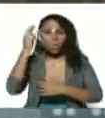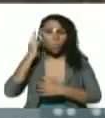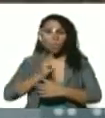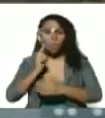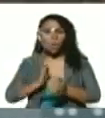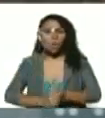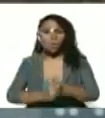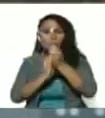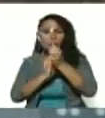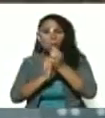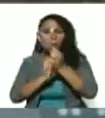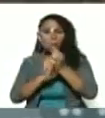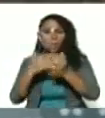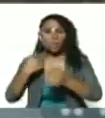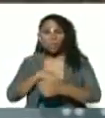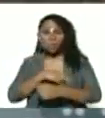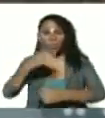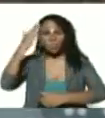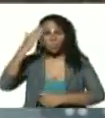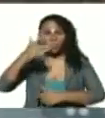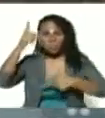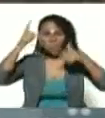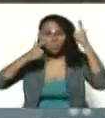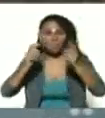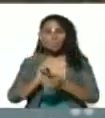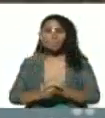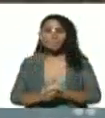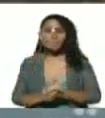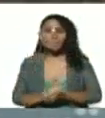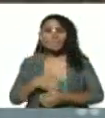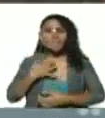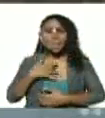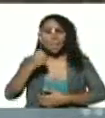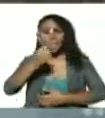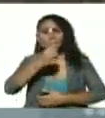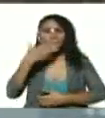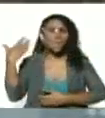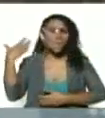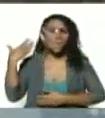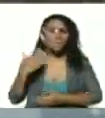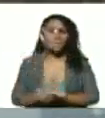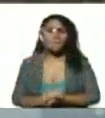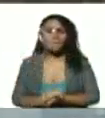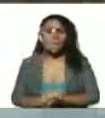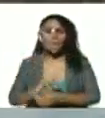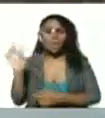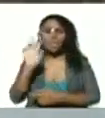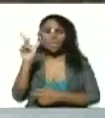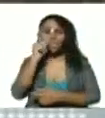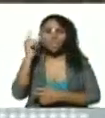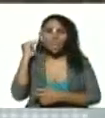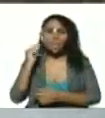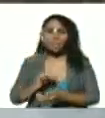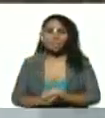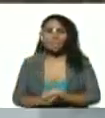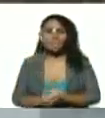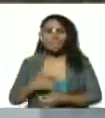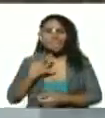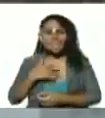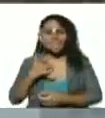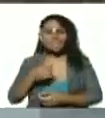liderado por nuestro comandante Chávez sintámonos orgullosos los venezolanos siéntanse